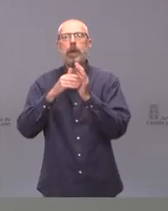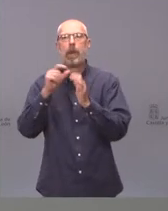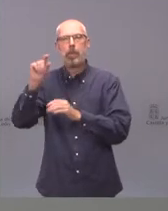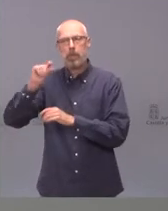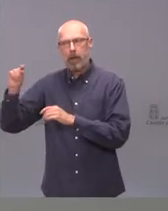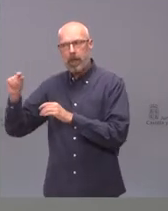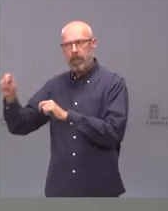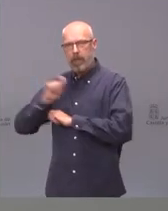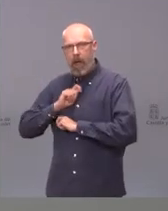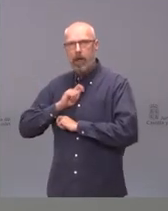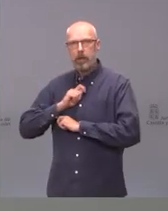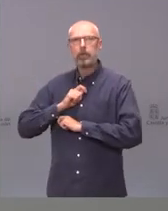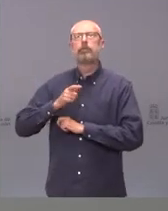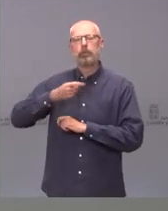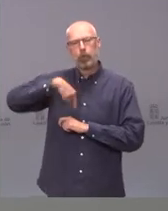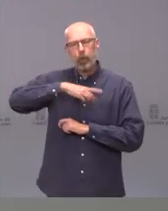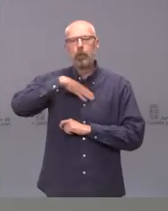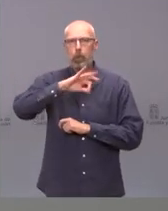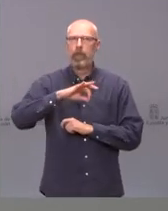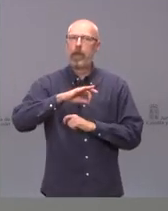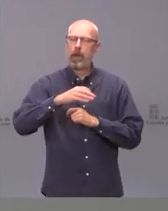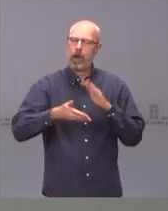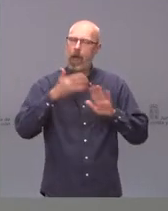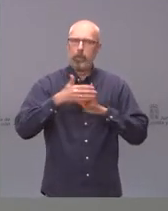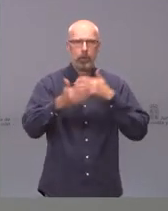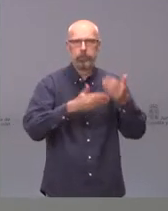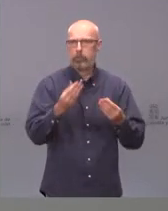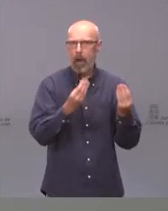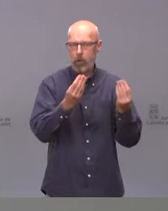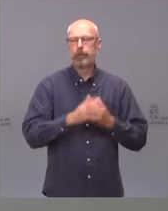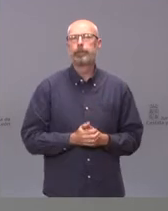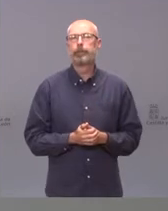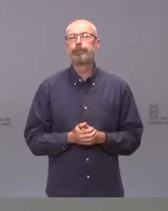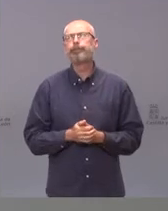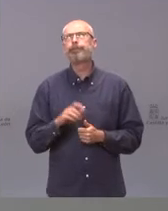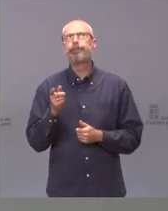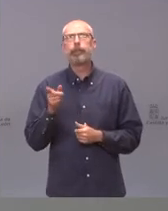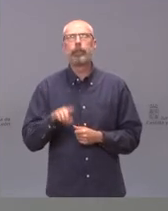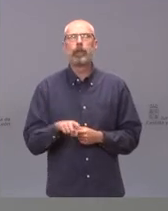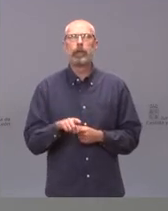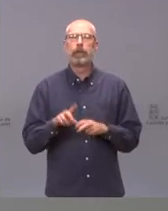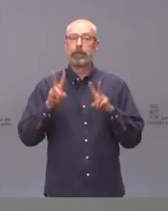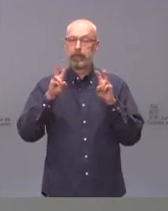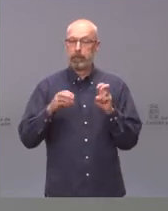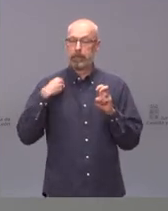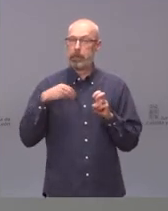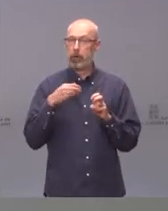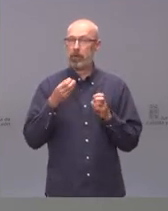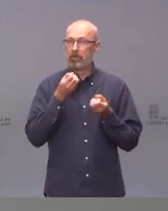esa cifra, podemos ir mucho más deprisa. En cuanto a la duplicidad de